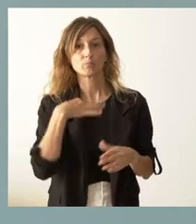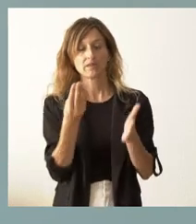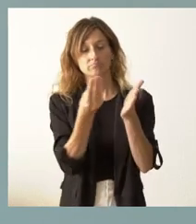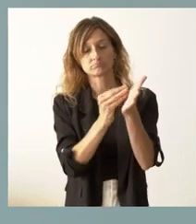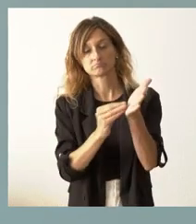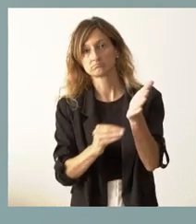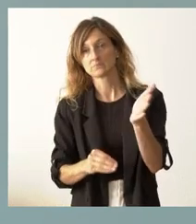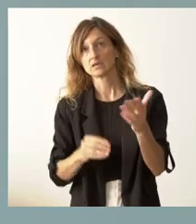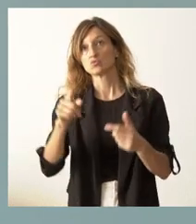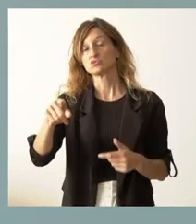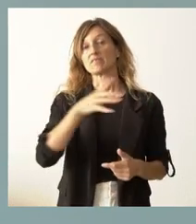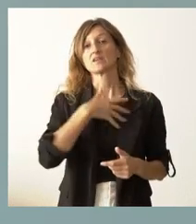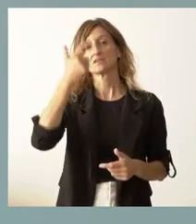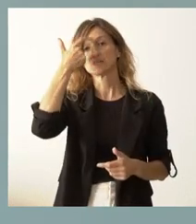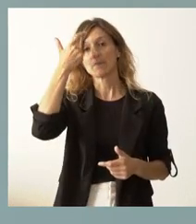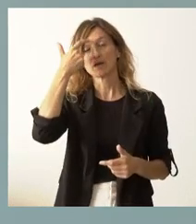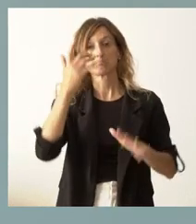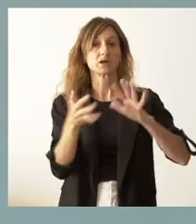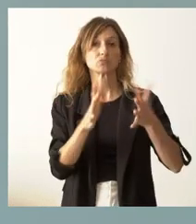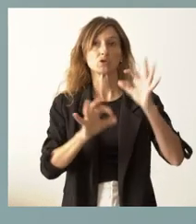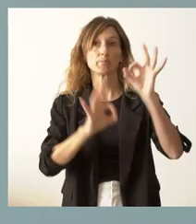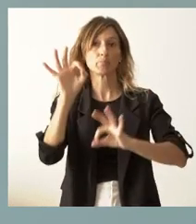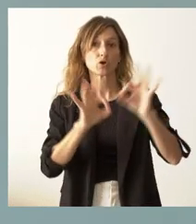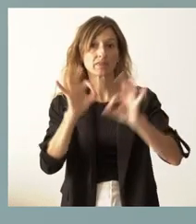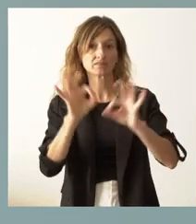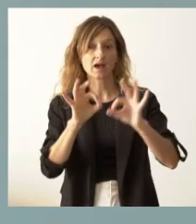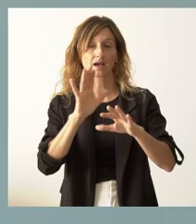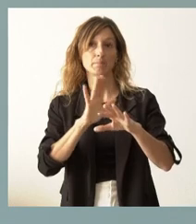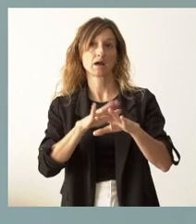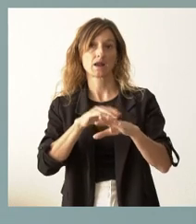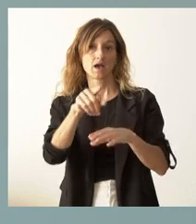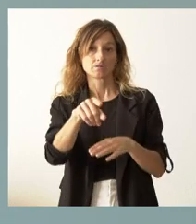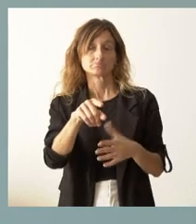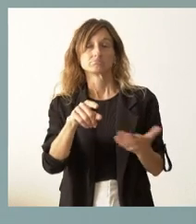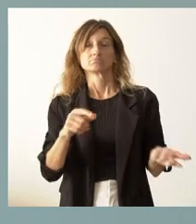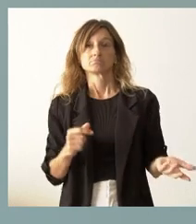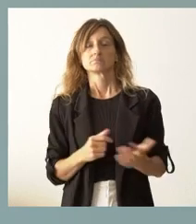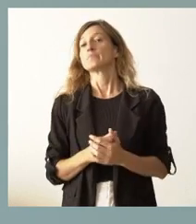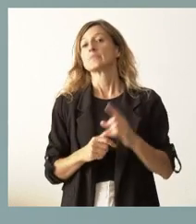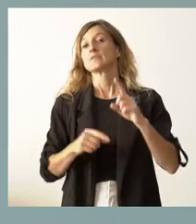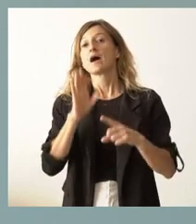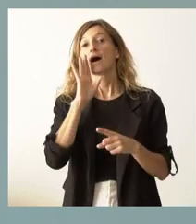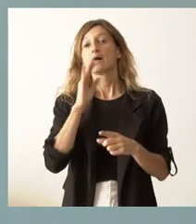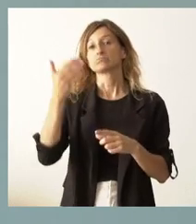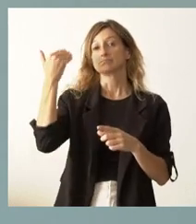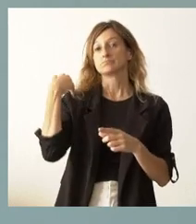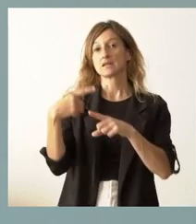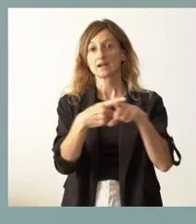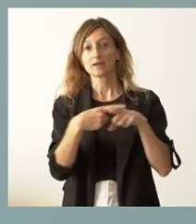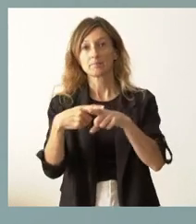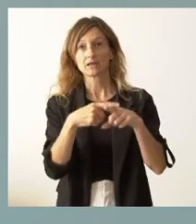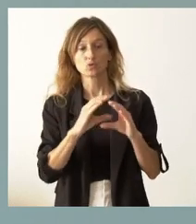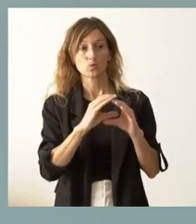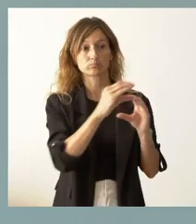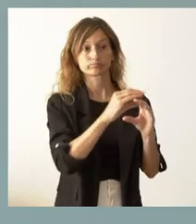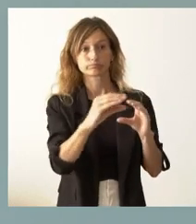si usted quiere saber más o menos el porcentaje que le podría corresponder, pues yo creo que esas variables que han servido para el reparto de las cantidades